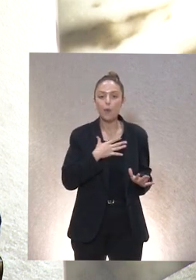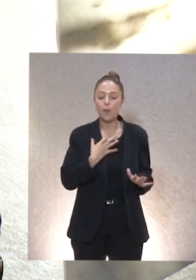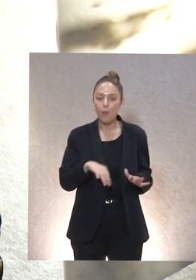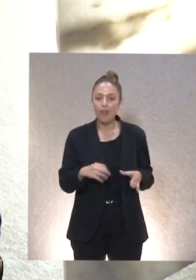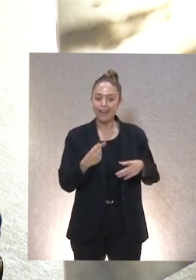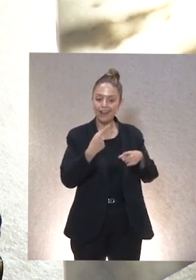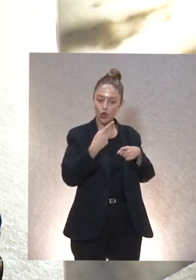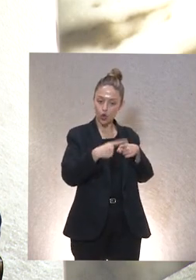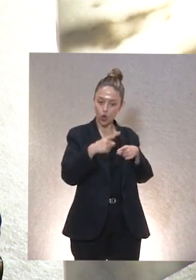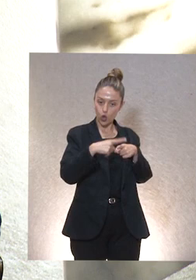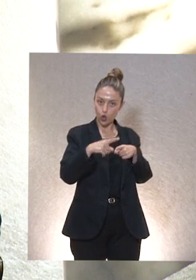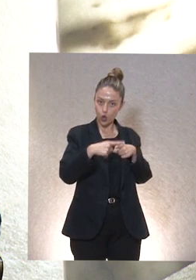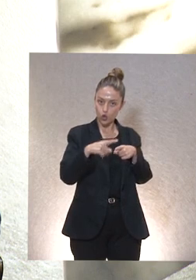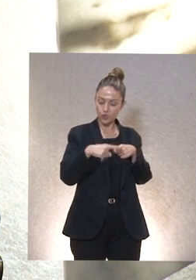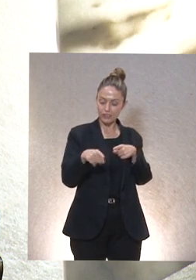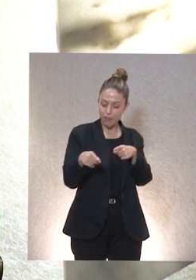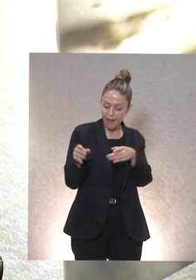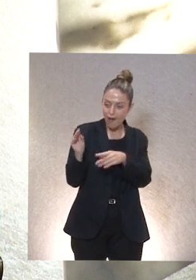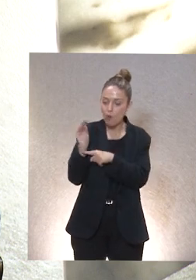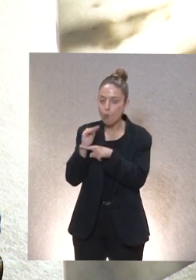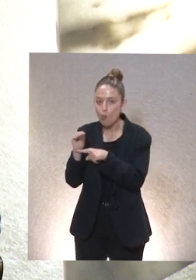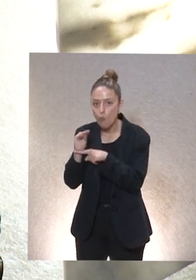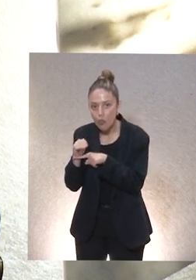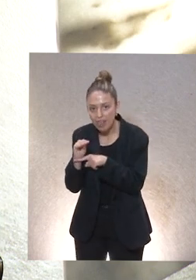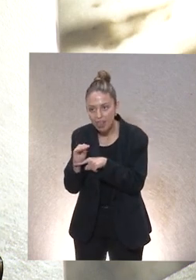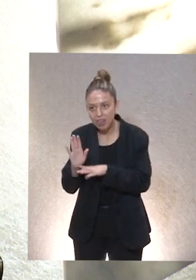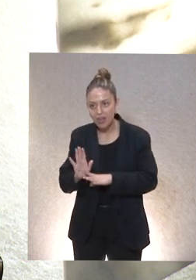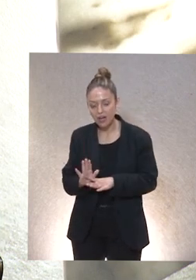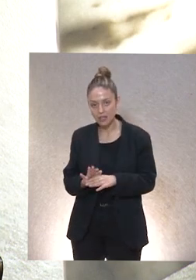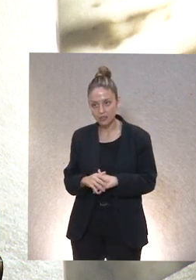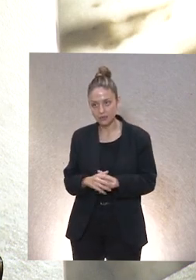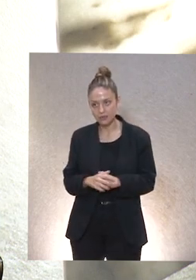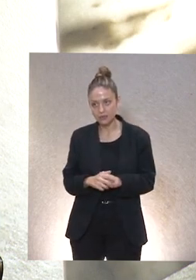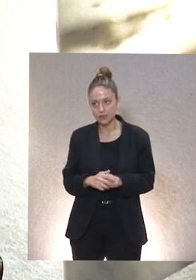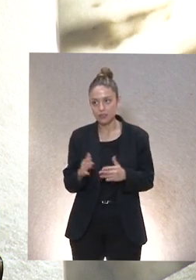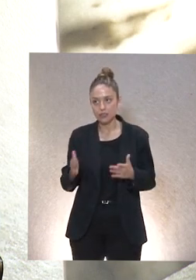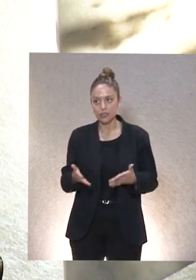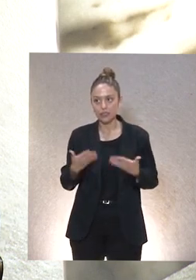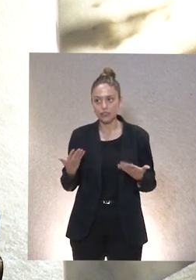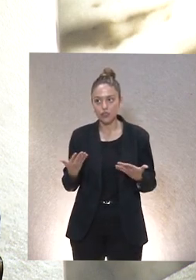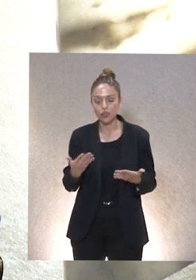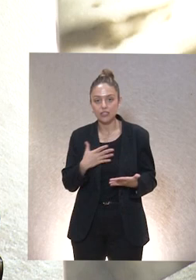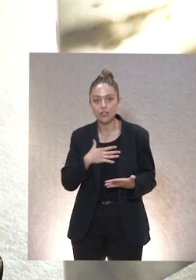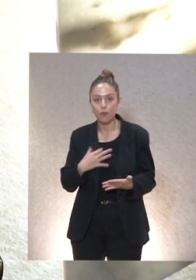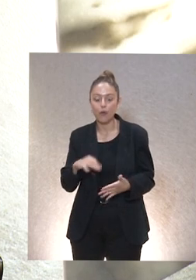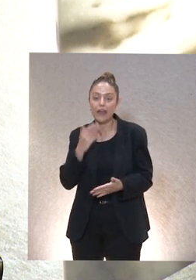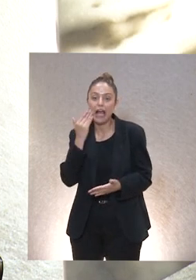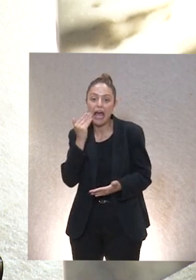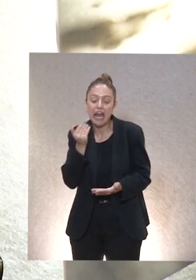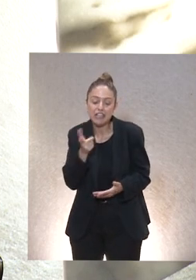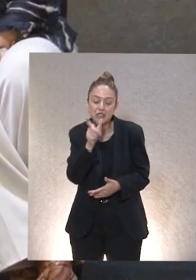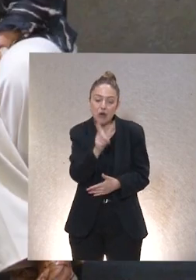instrumento más al servicio del cuidado de la persona, pues bien, y entonces hasta podrás tomarle cariño a tu robot.